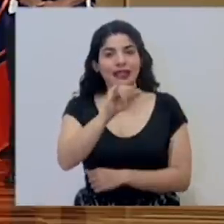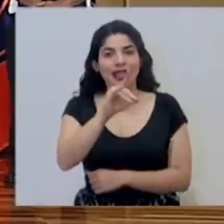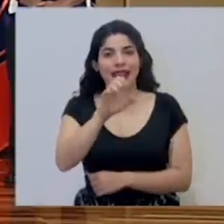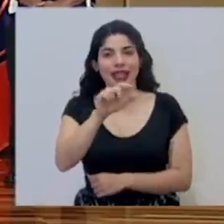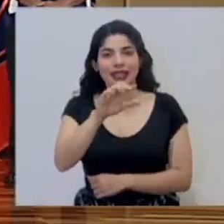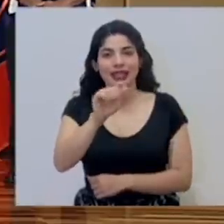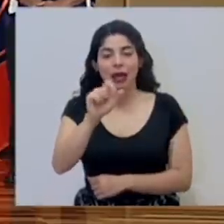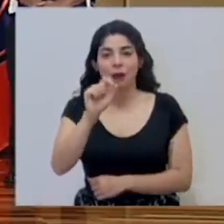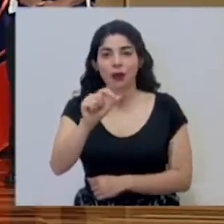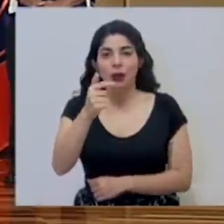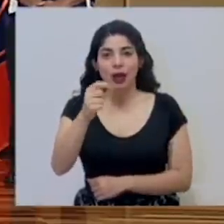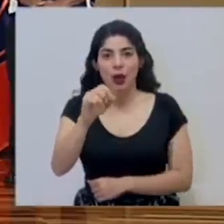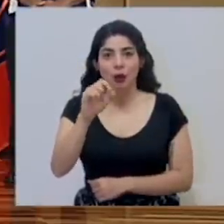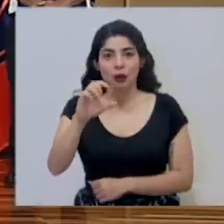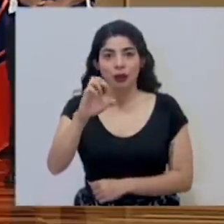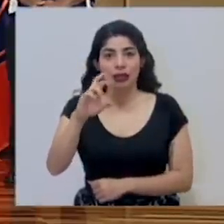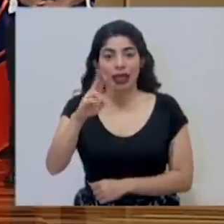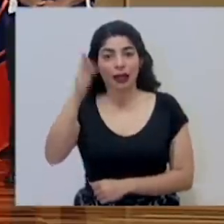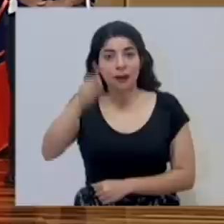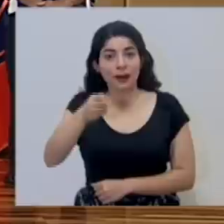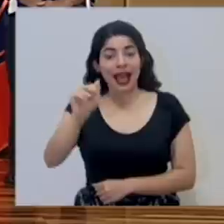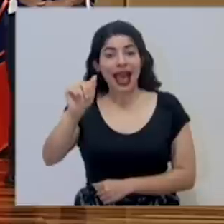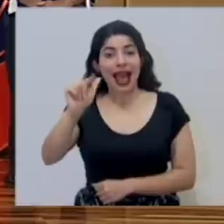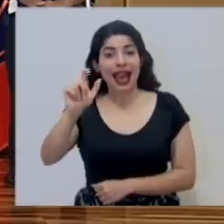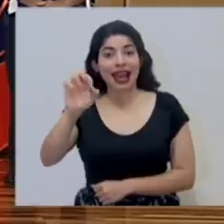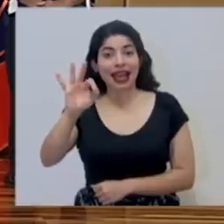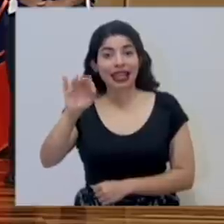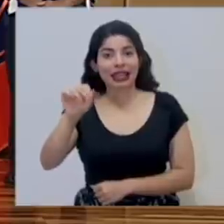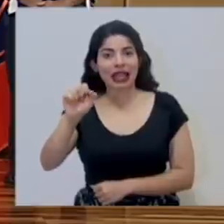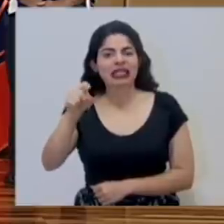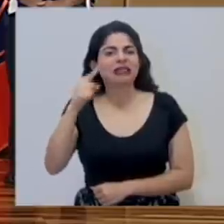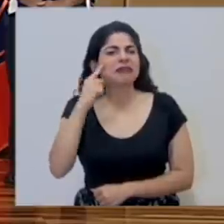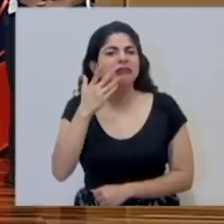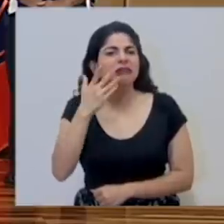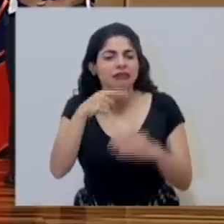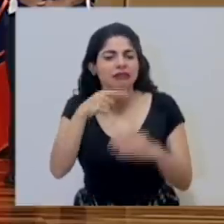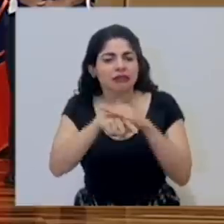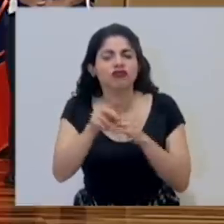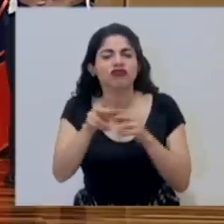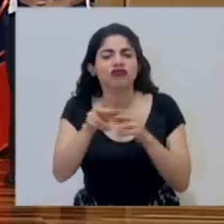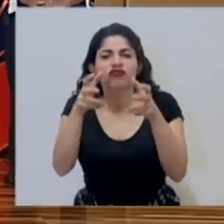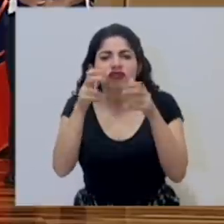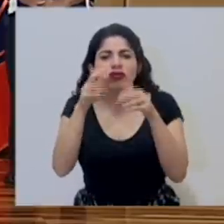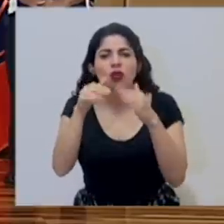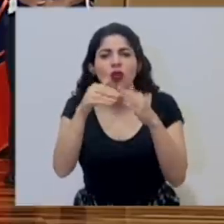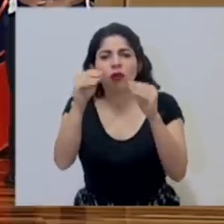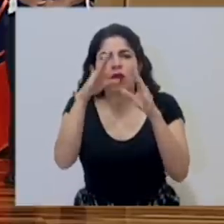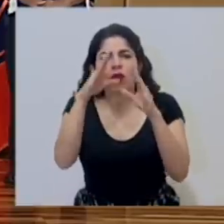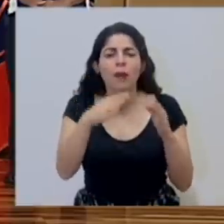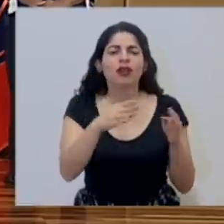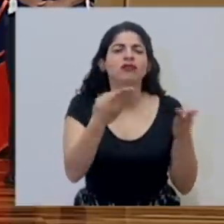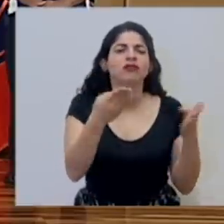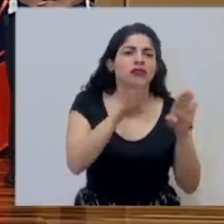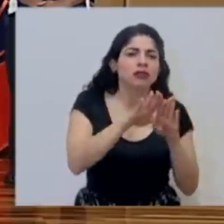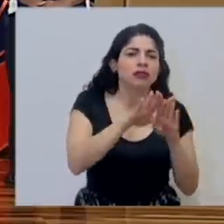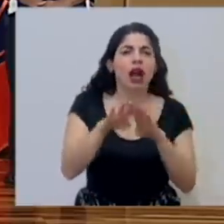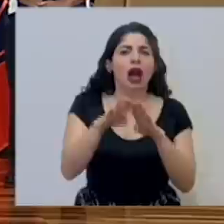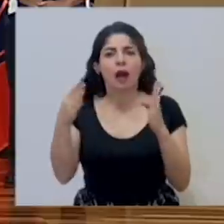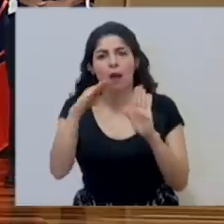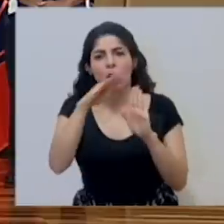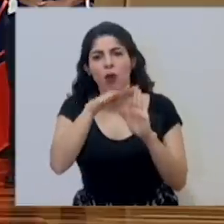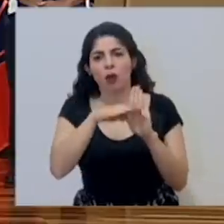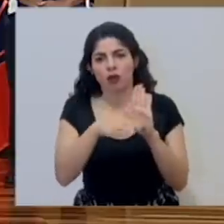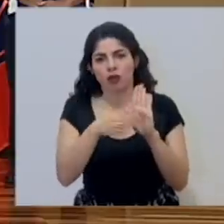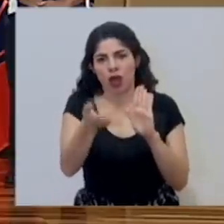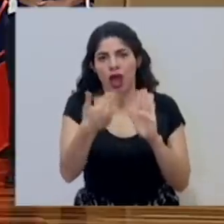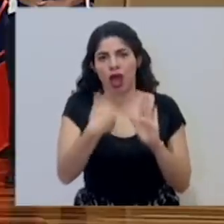sitio presidencia.go.cr barra inclinada alertas para consultar las medidas de cierre y apertura. A